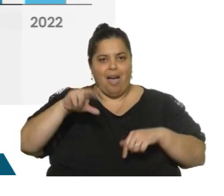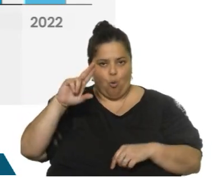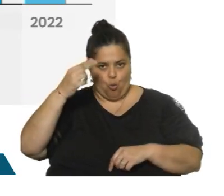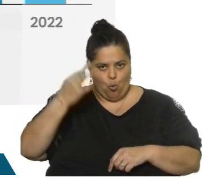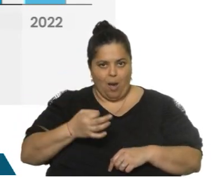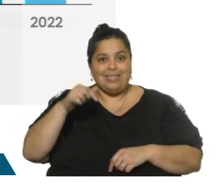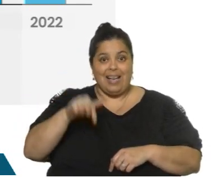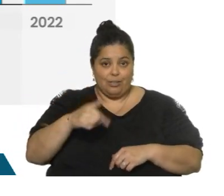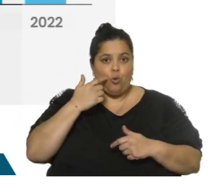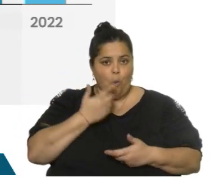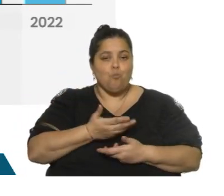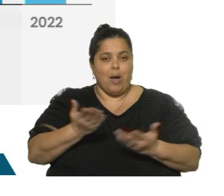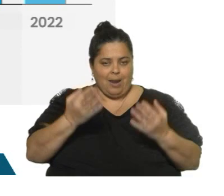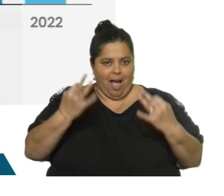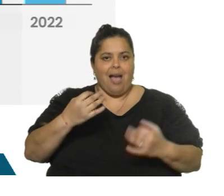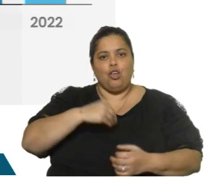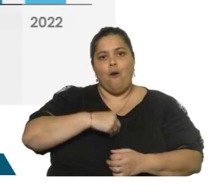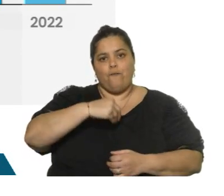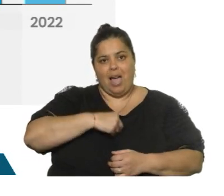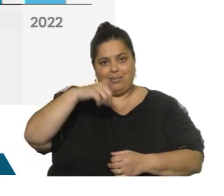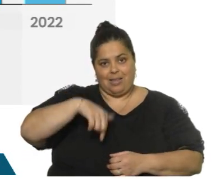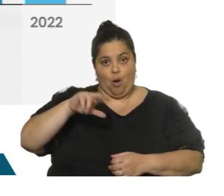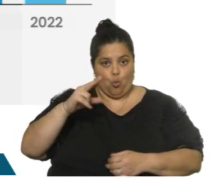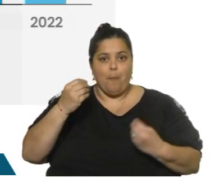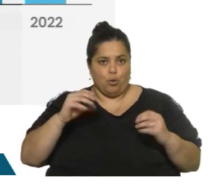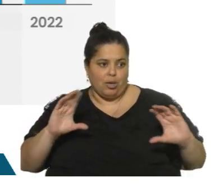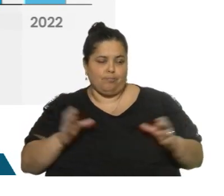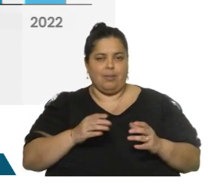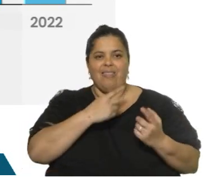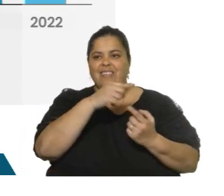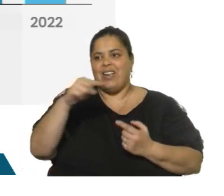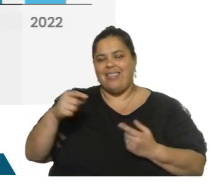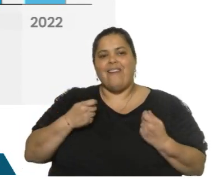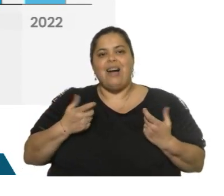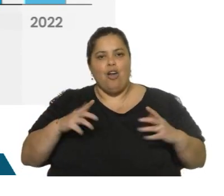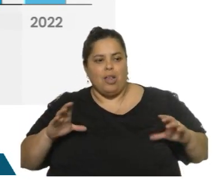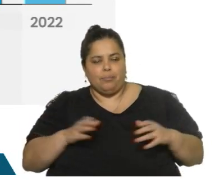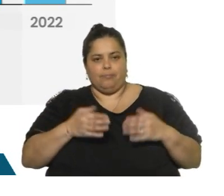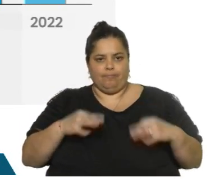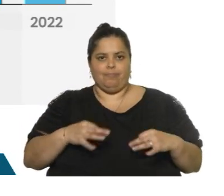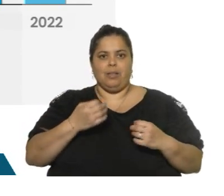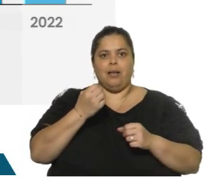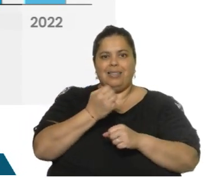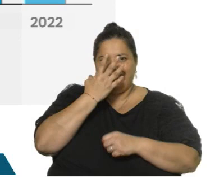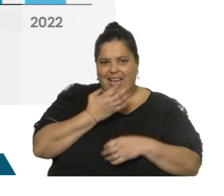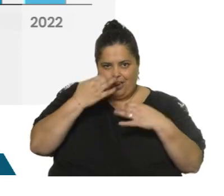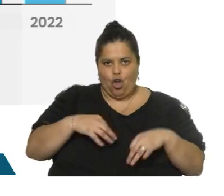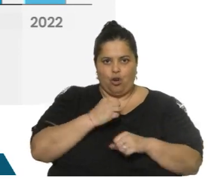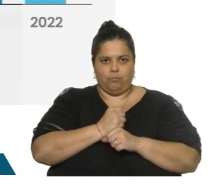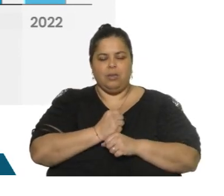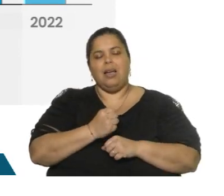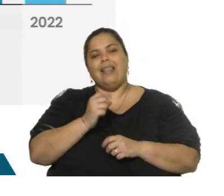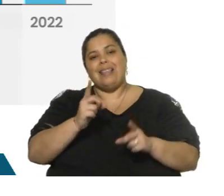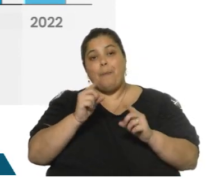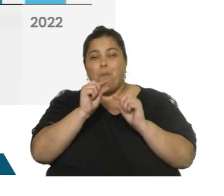una señal de la confianza que se le tiene al país por su conjunto de valores en este sentido. De todas maneras, está algo por